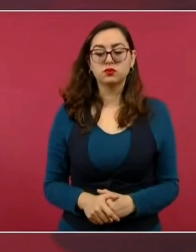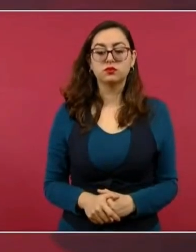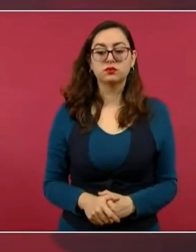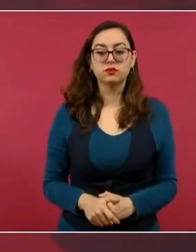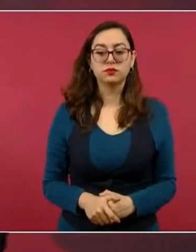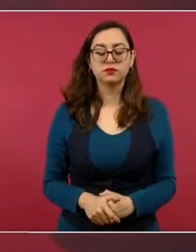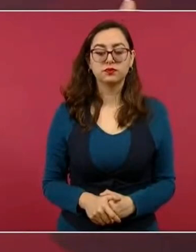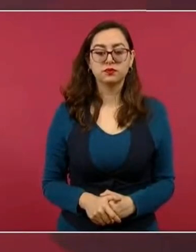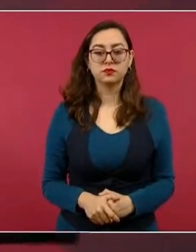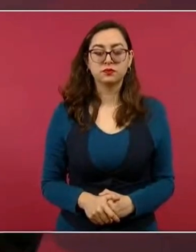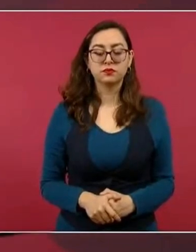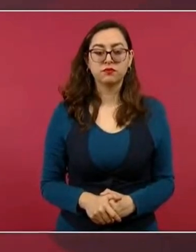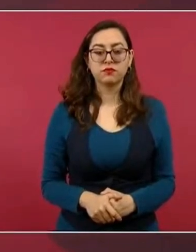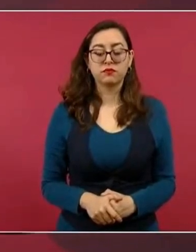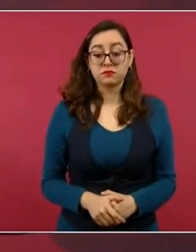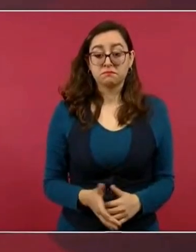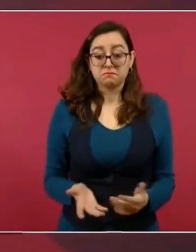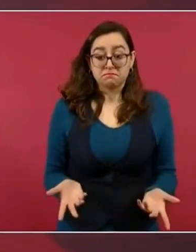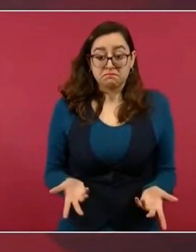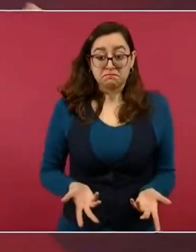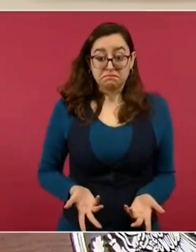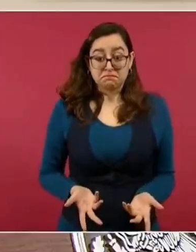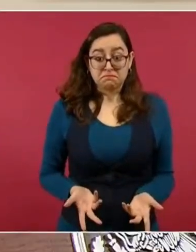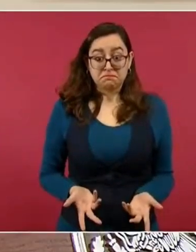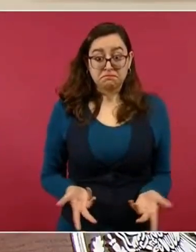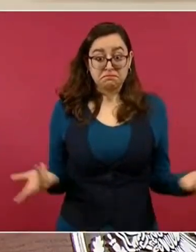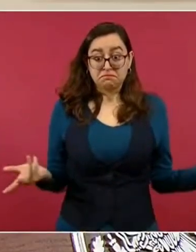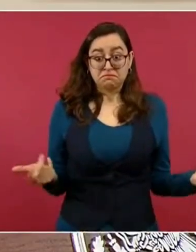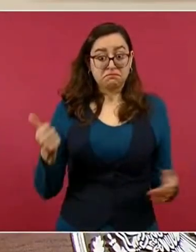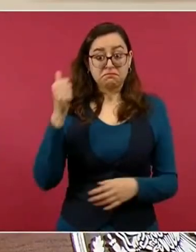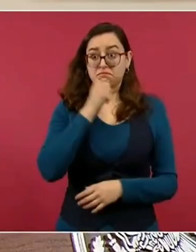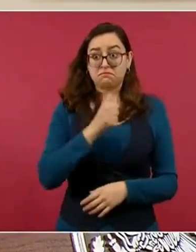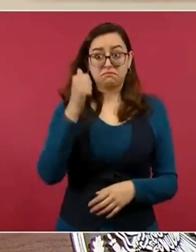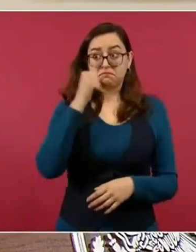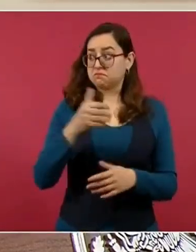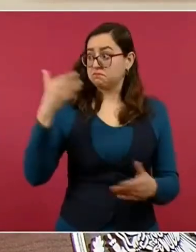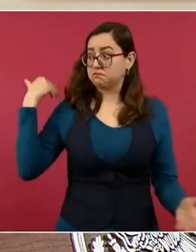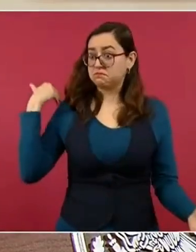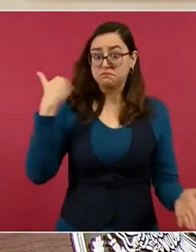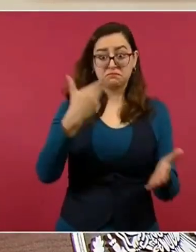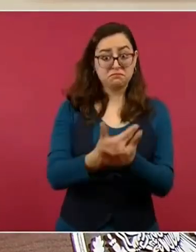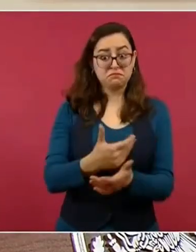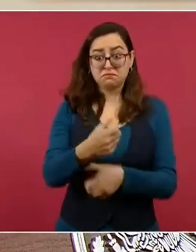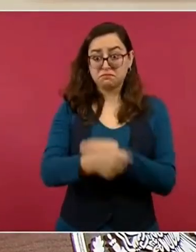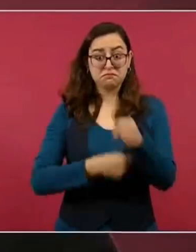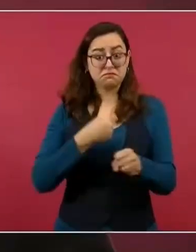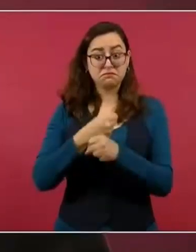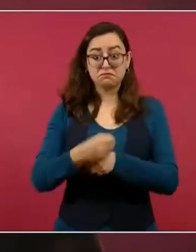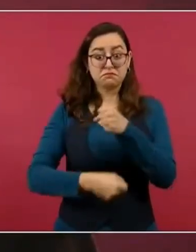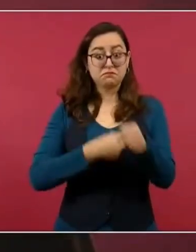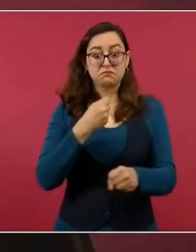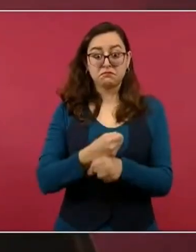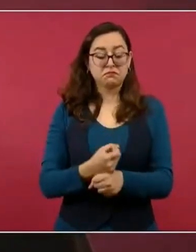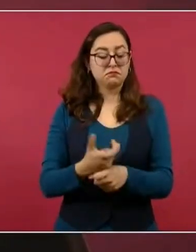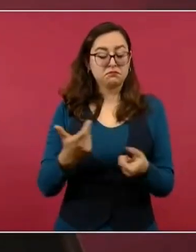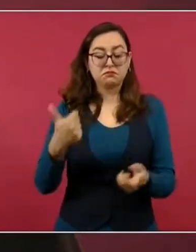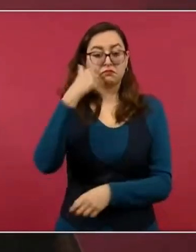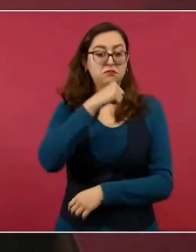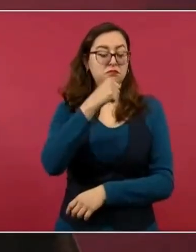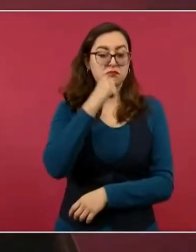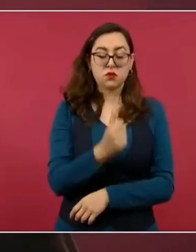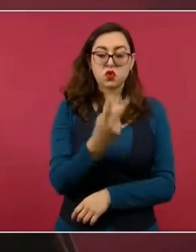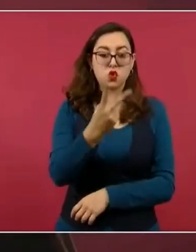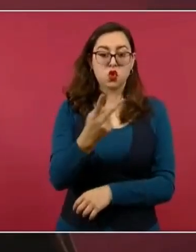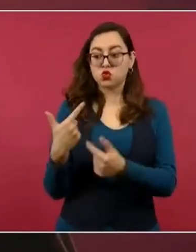Pero así ha sido siempre cuando se lucha por un cambio